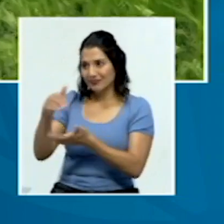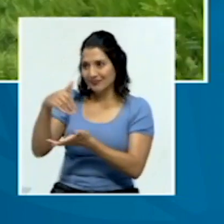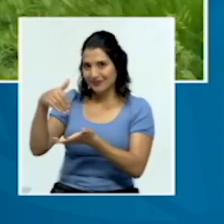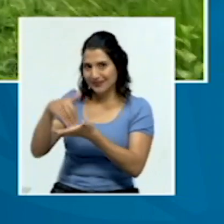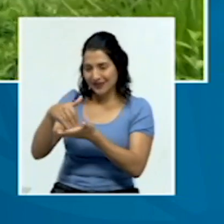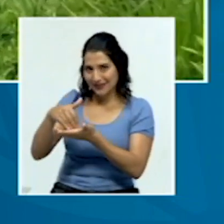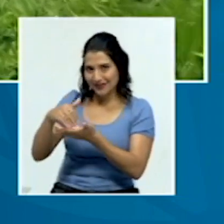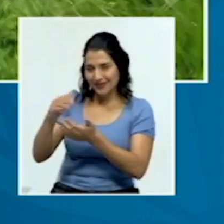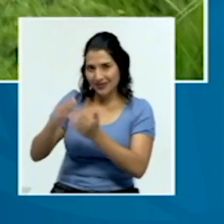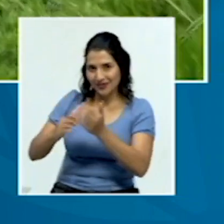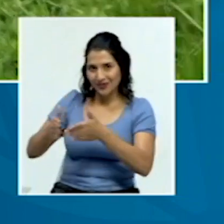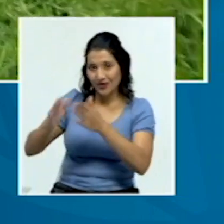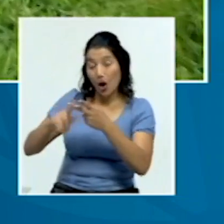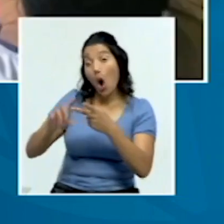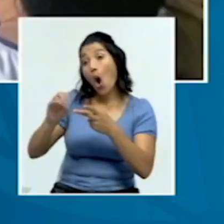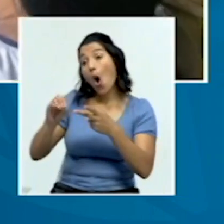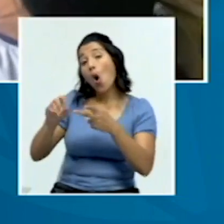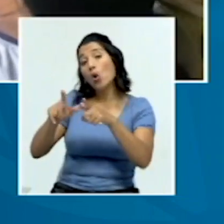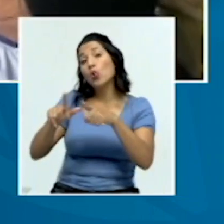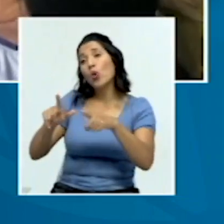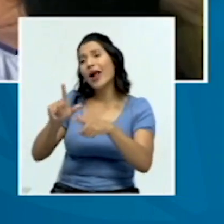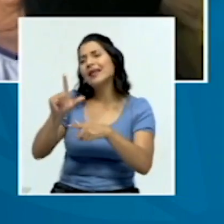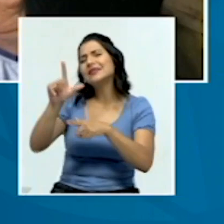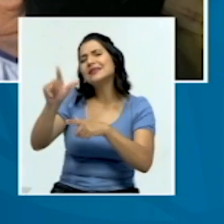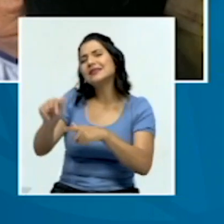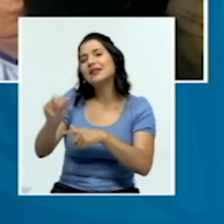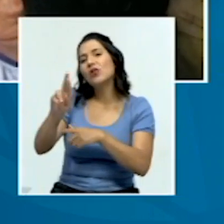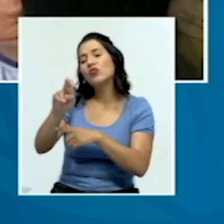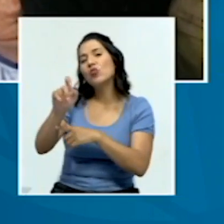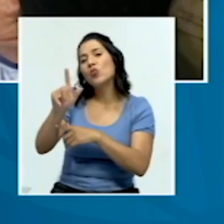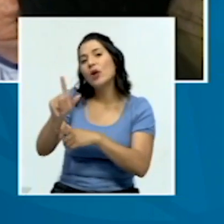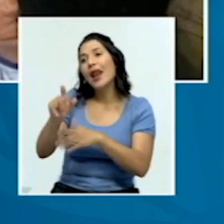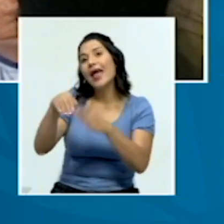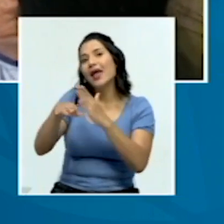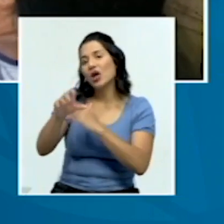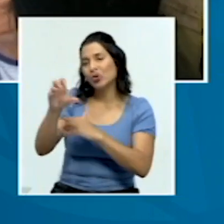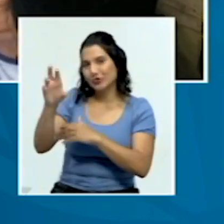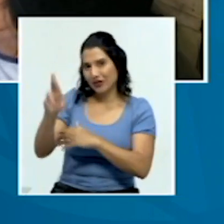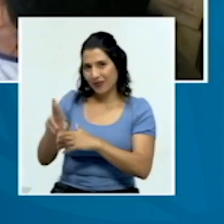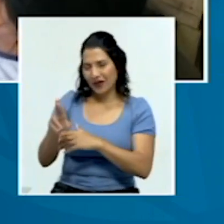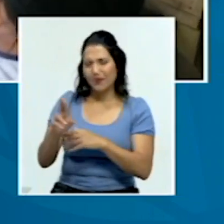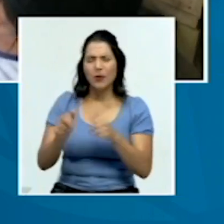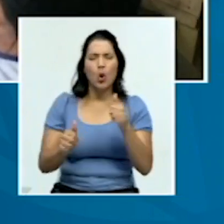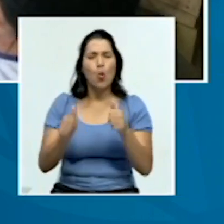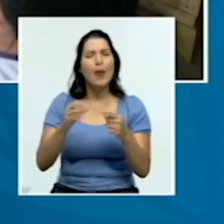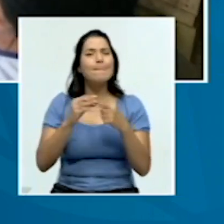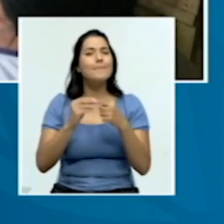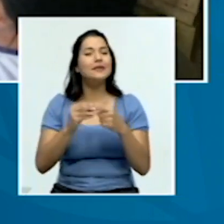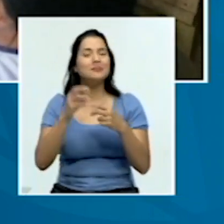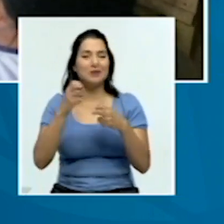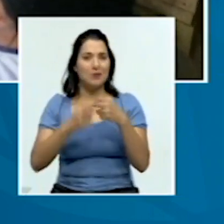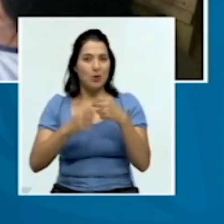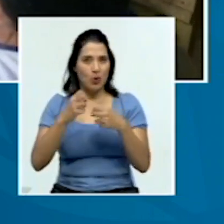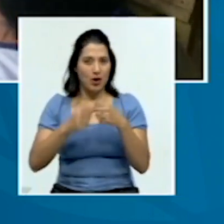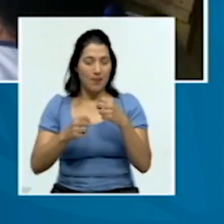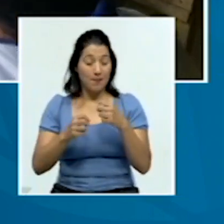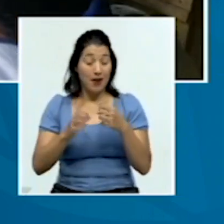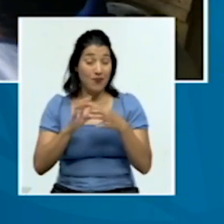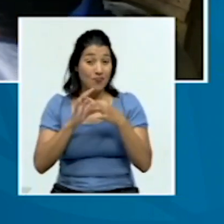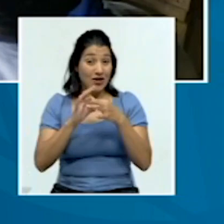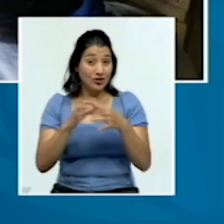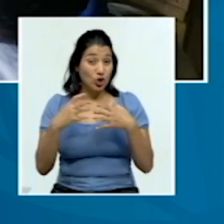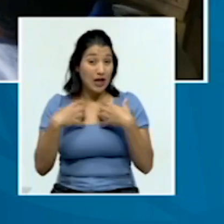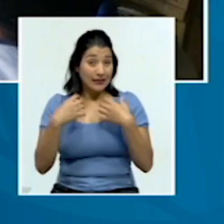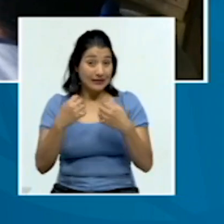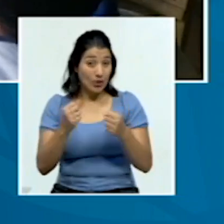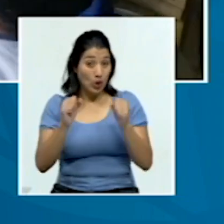aún la de las zonas rurales del resto de Costa Rica. ¿Cuáles son los principales problemas de salud en esta